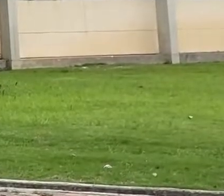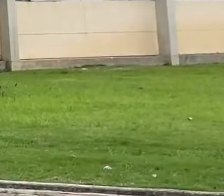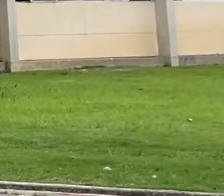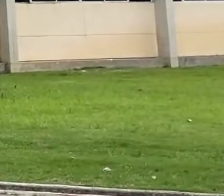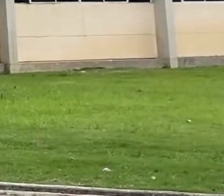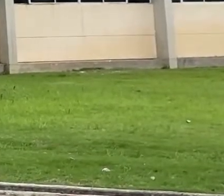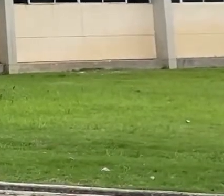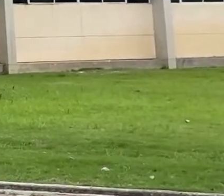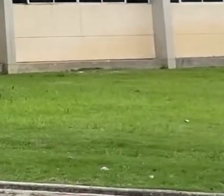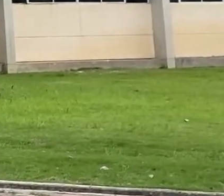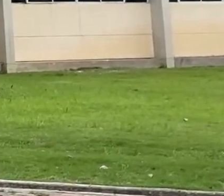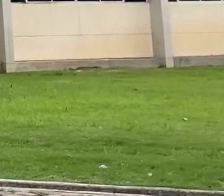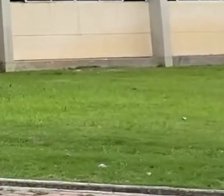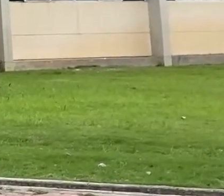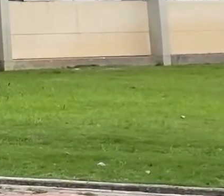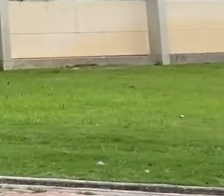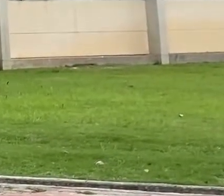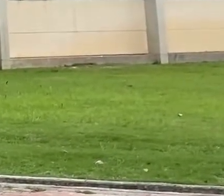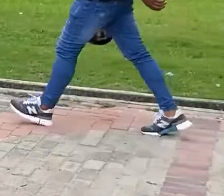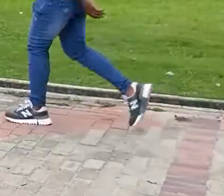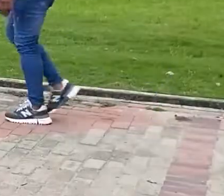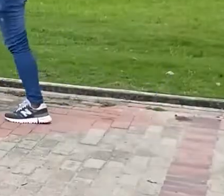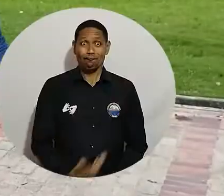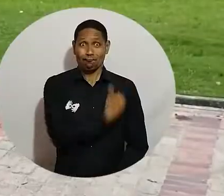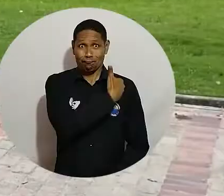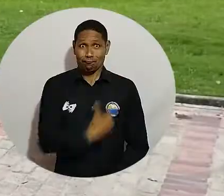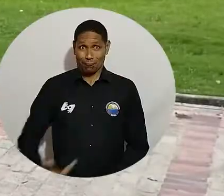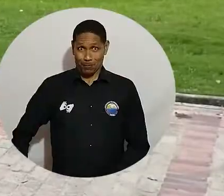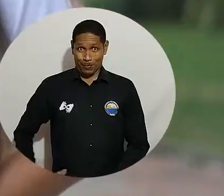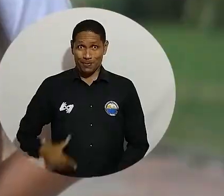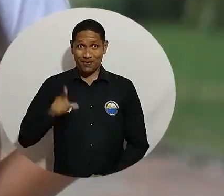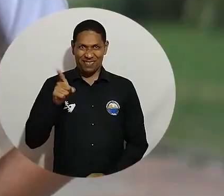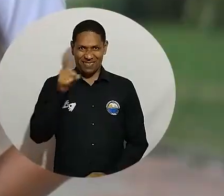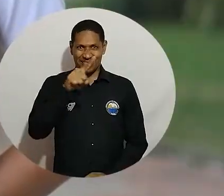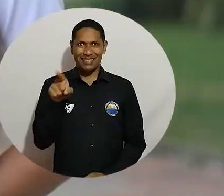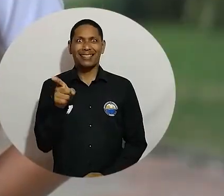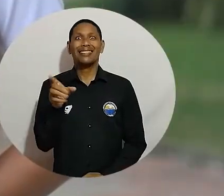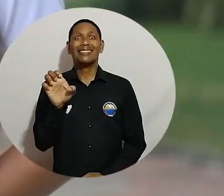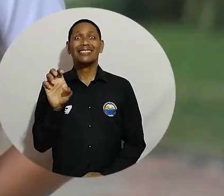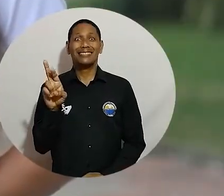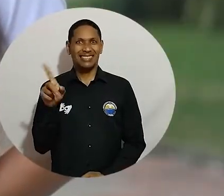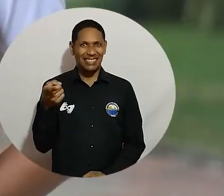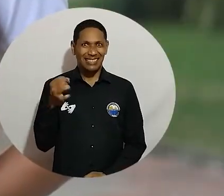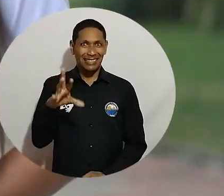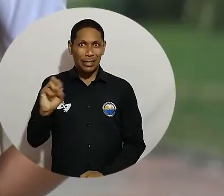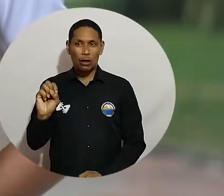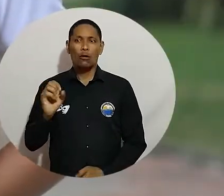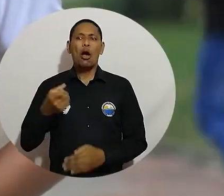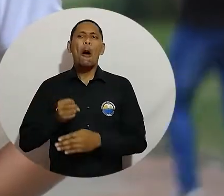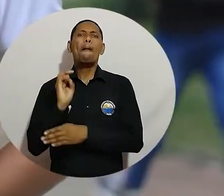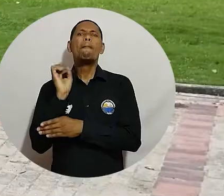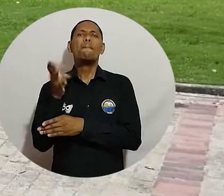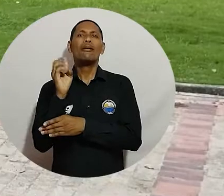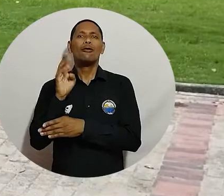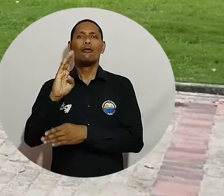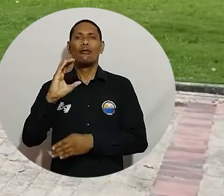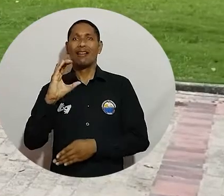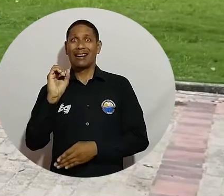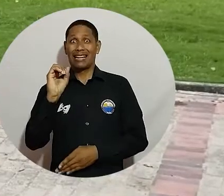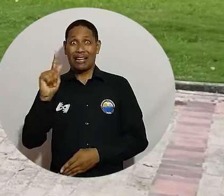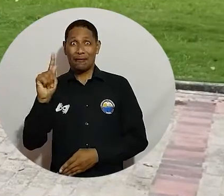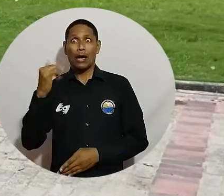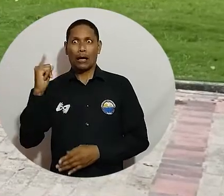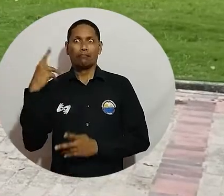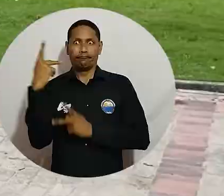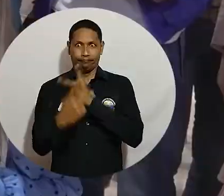participar de la cátedra abierta Rafael Celedón. El Samario se refirió a la implementación de los Objetivos de Desarrollo Sostenible en